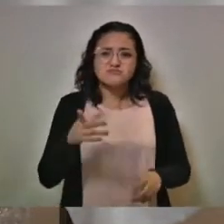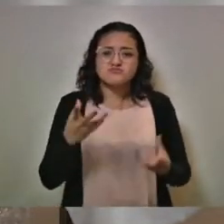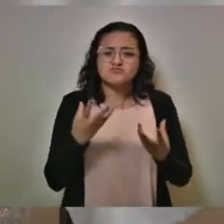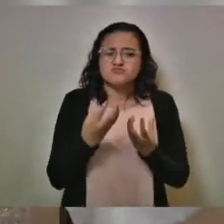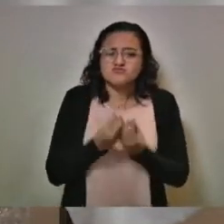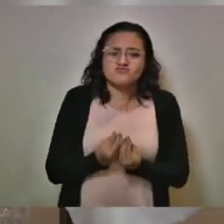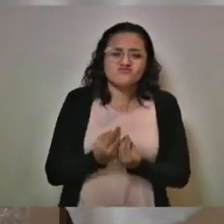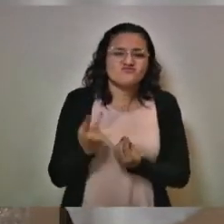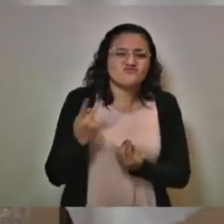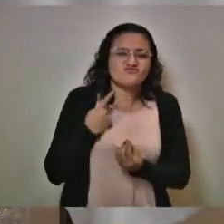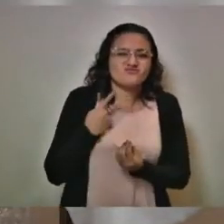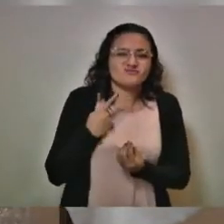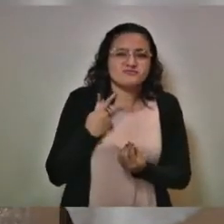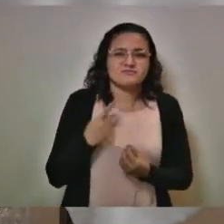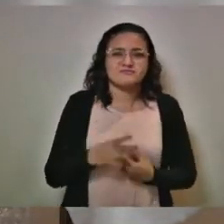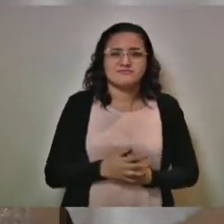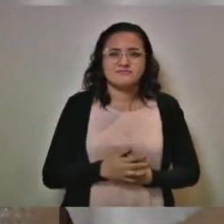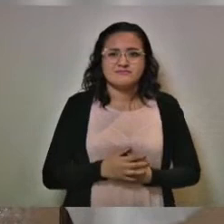operador político,